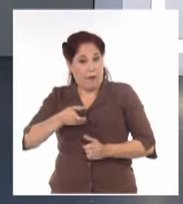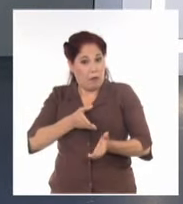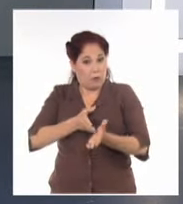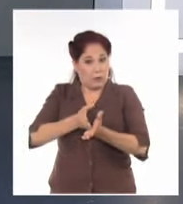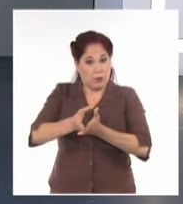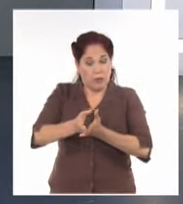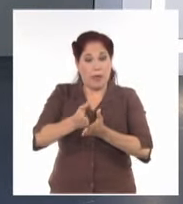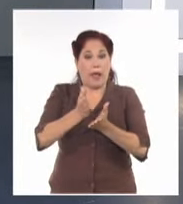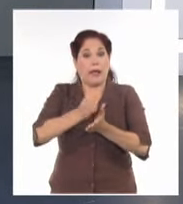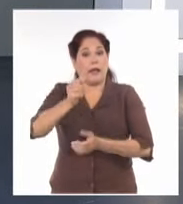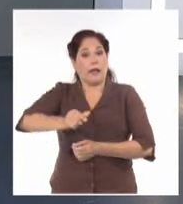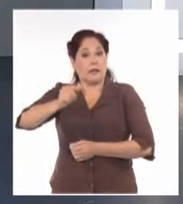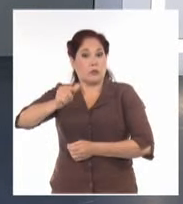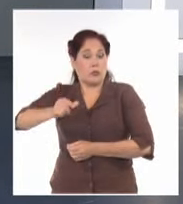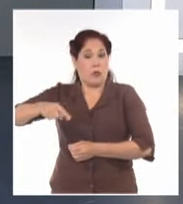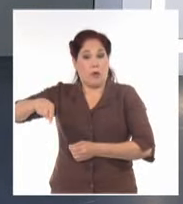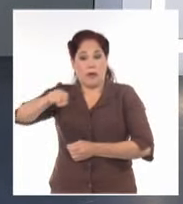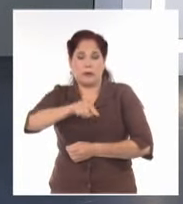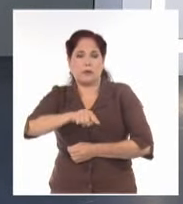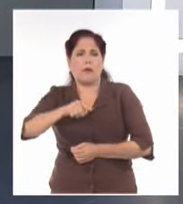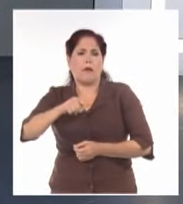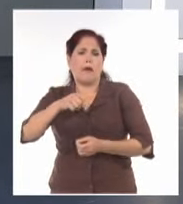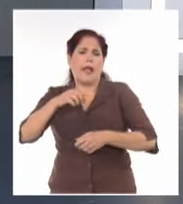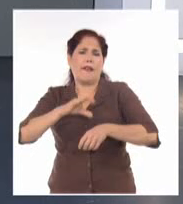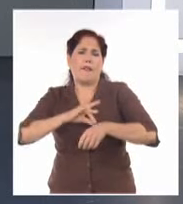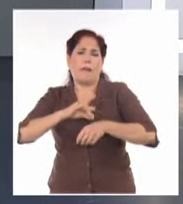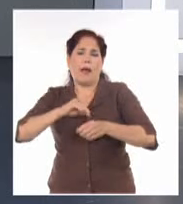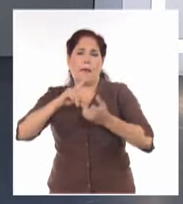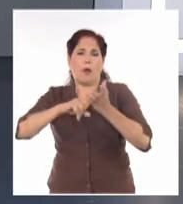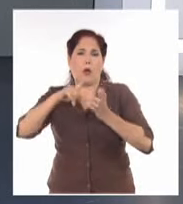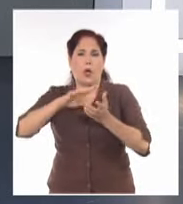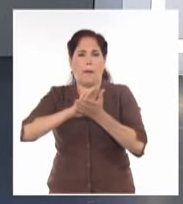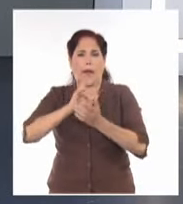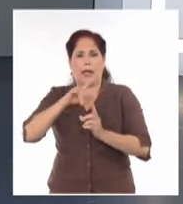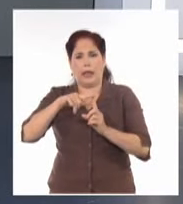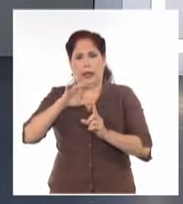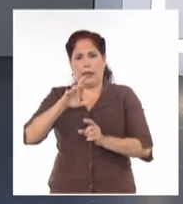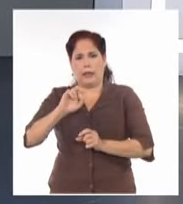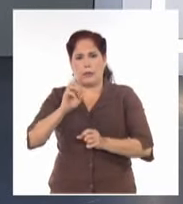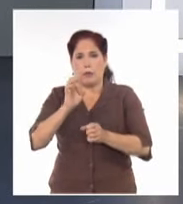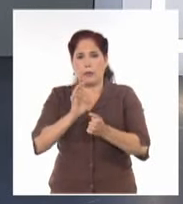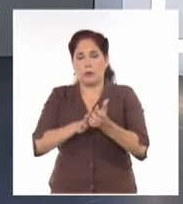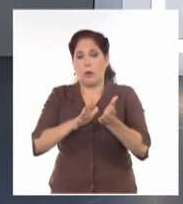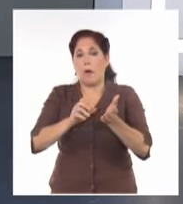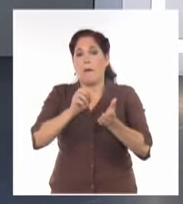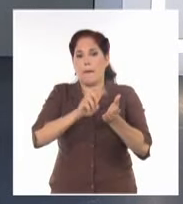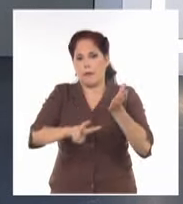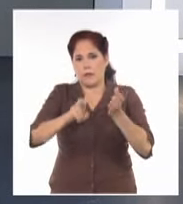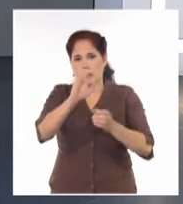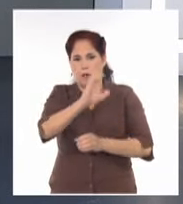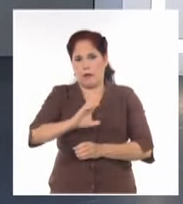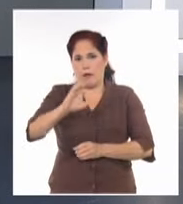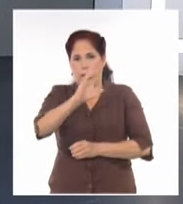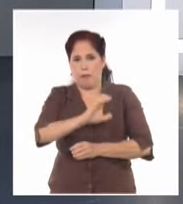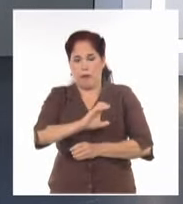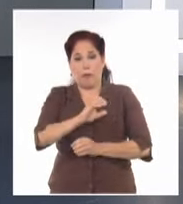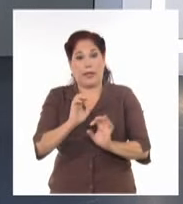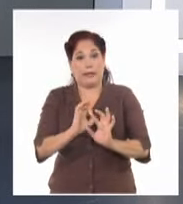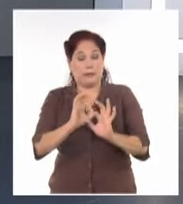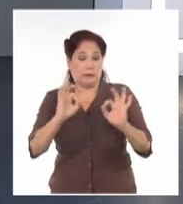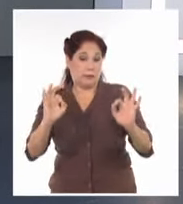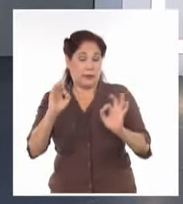estudios relacionados con la poliomielitis comenzó en Camagüey. El territorio cuenta con gran prestigio en investigaciones a nivel